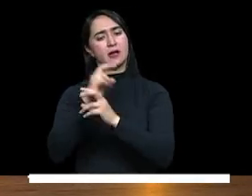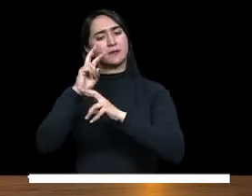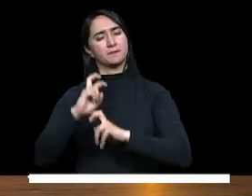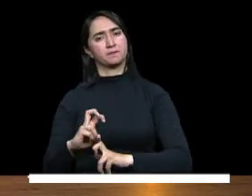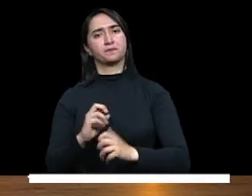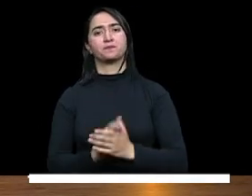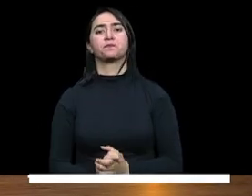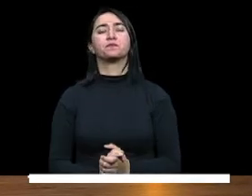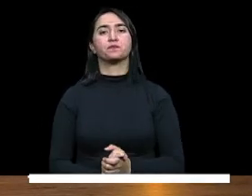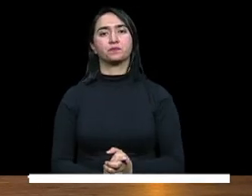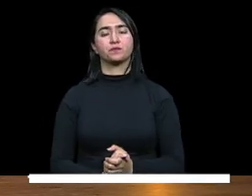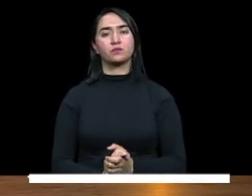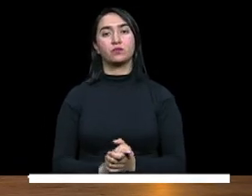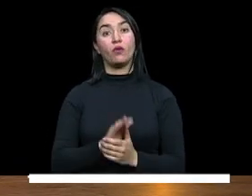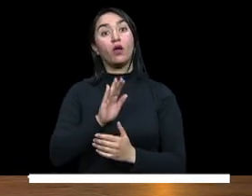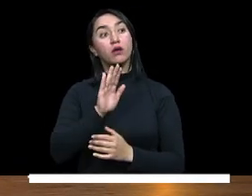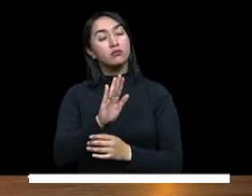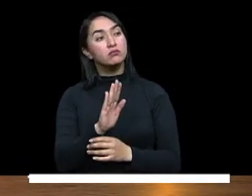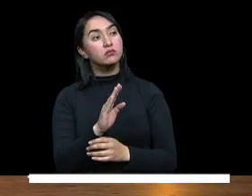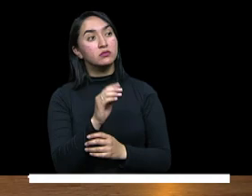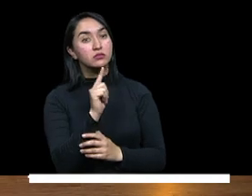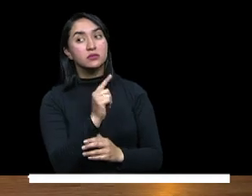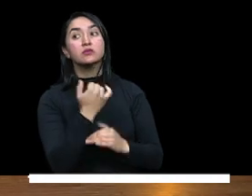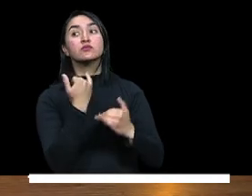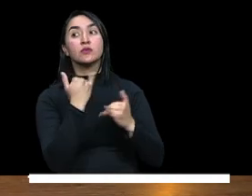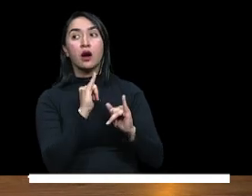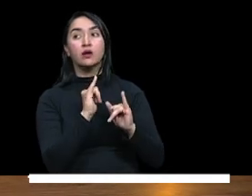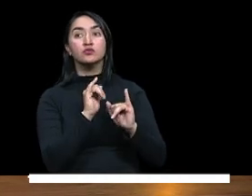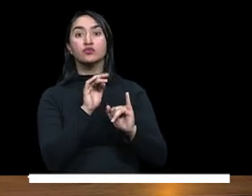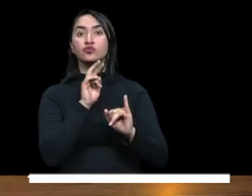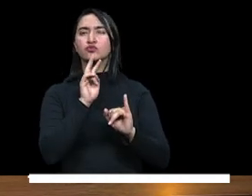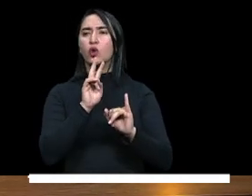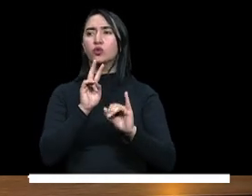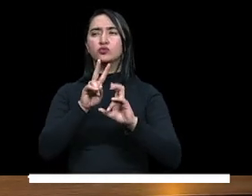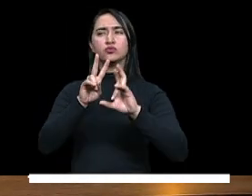ha mencionado, Ministra, dos términos que son clave en todo esto.